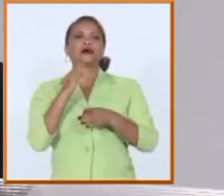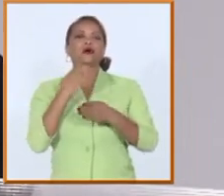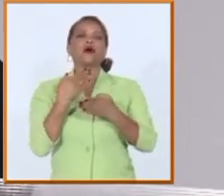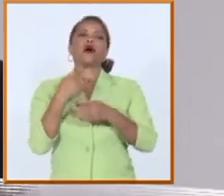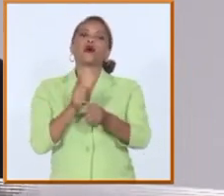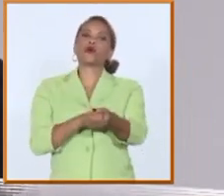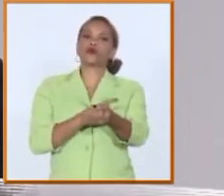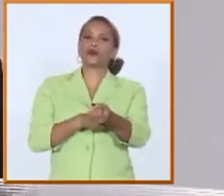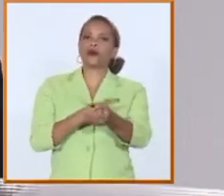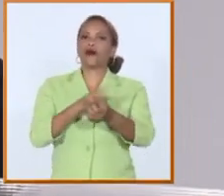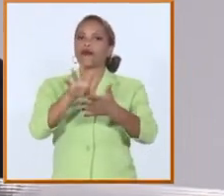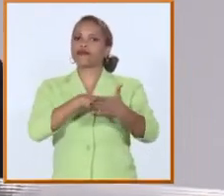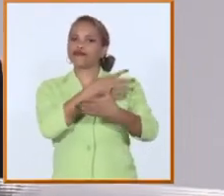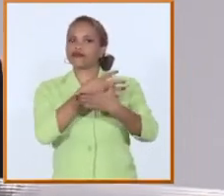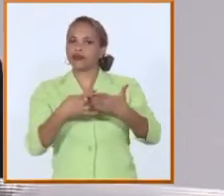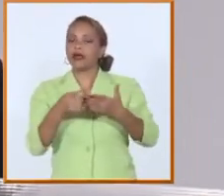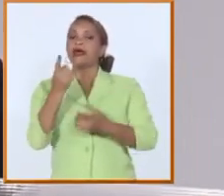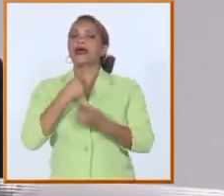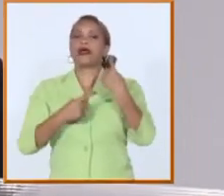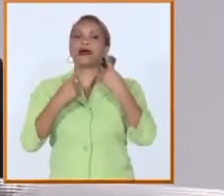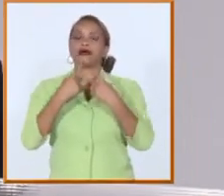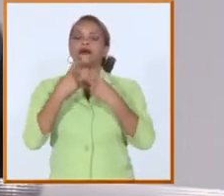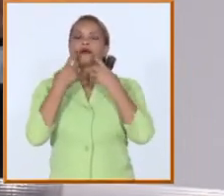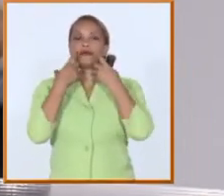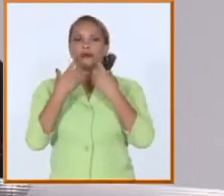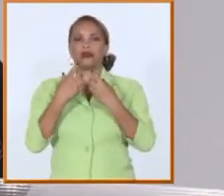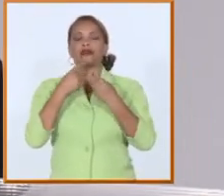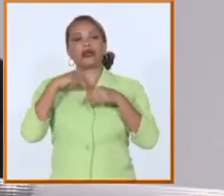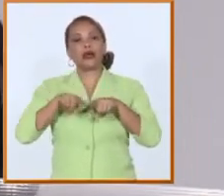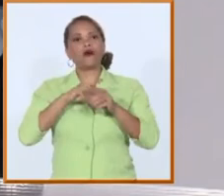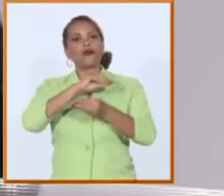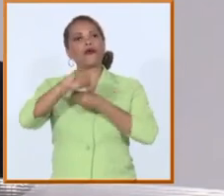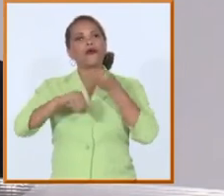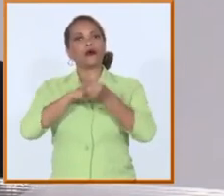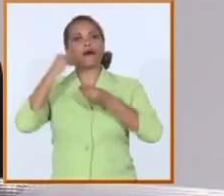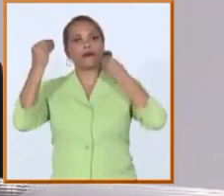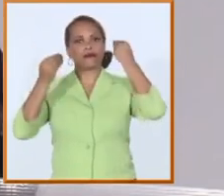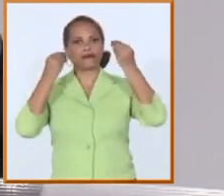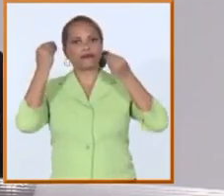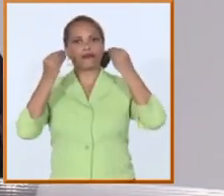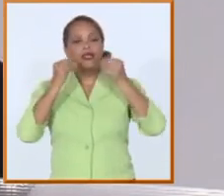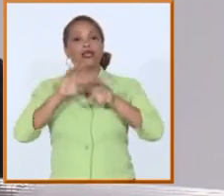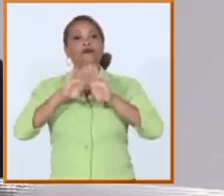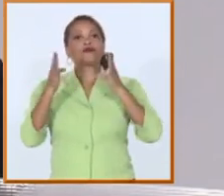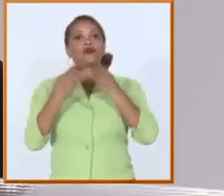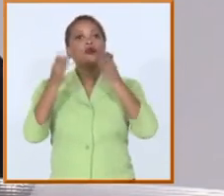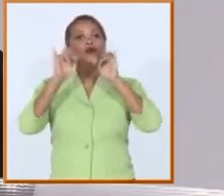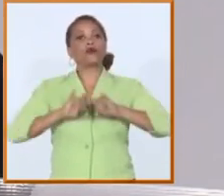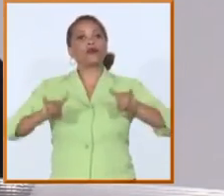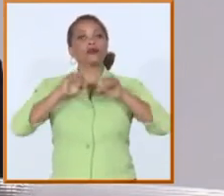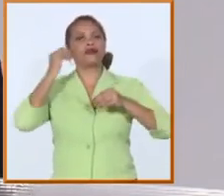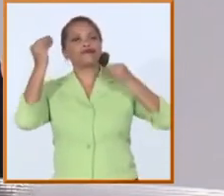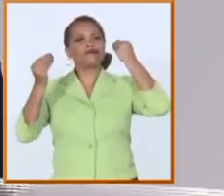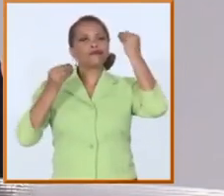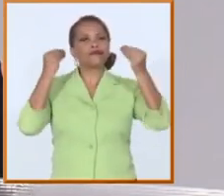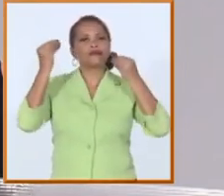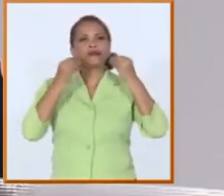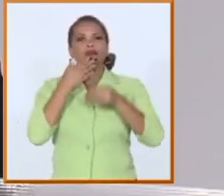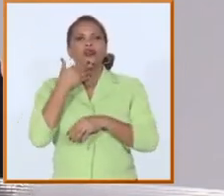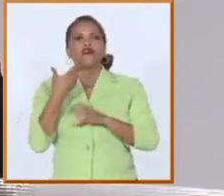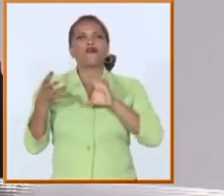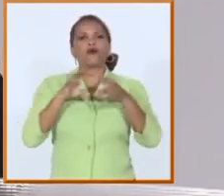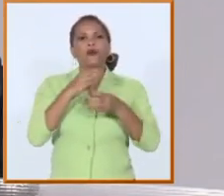yo creo que eso es un reto extremadamente importante ahora mismo todas nuestras universidades están analizando las mejores variantes